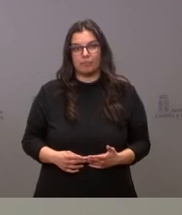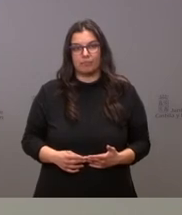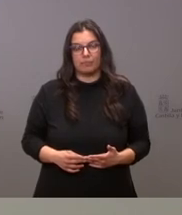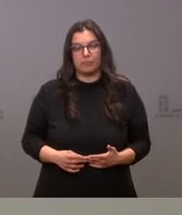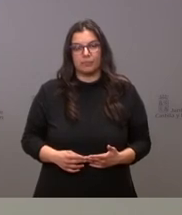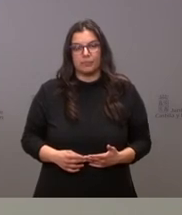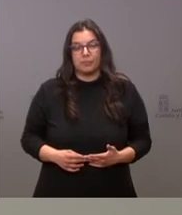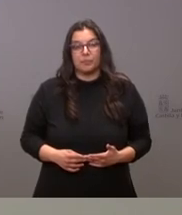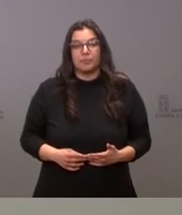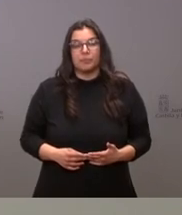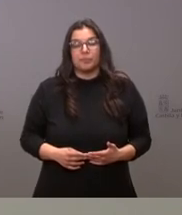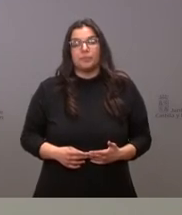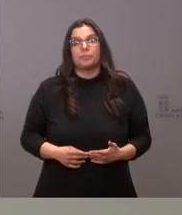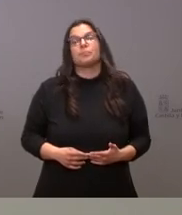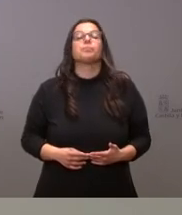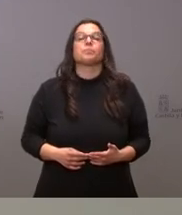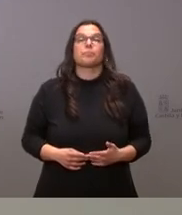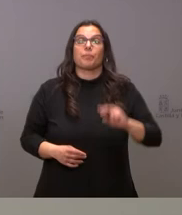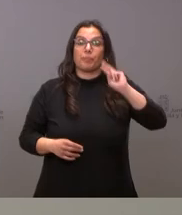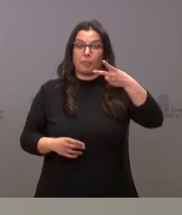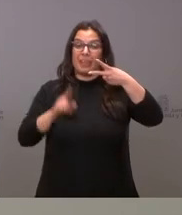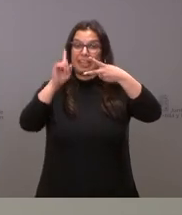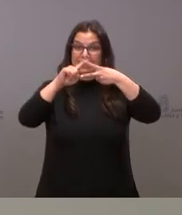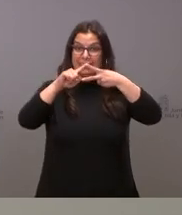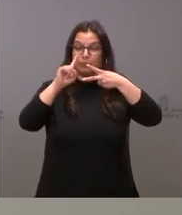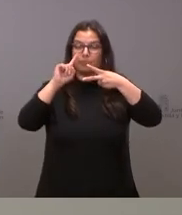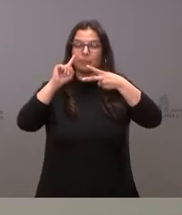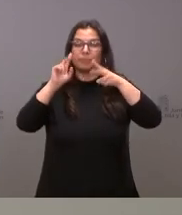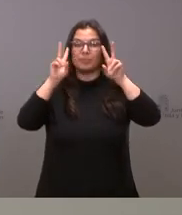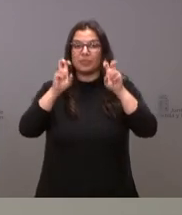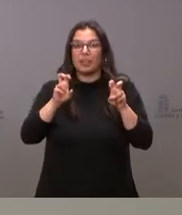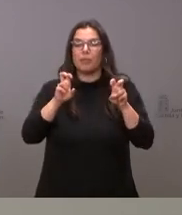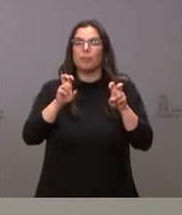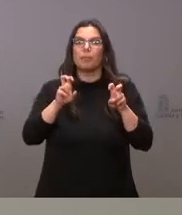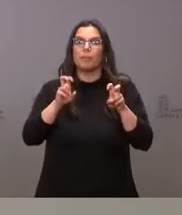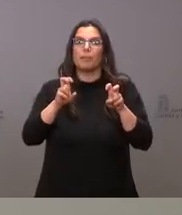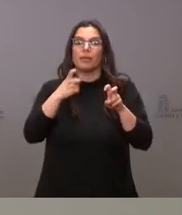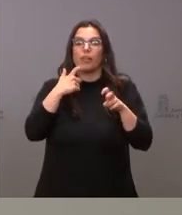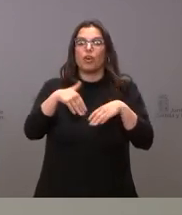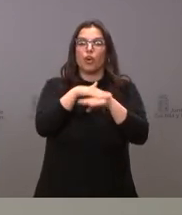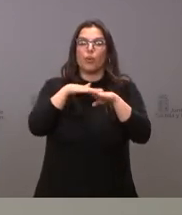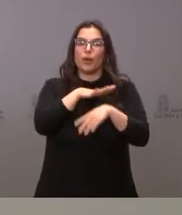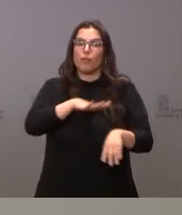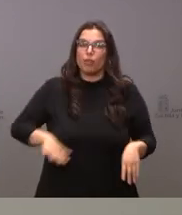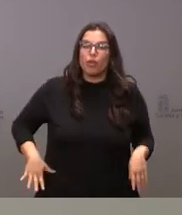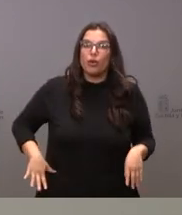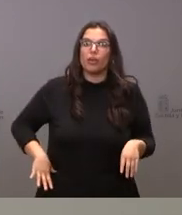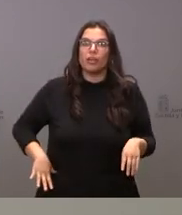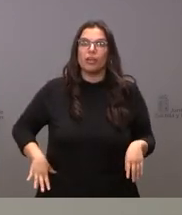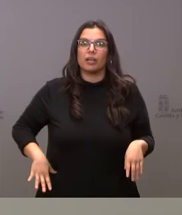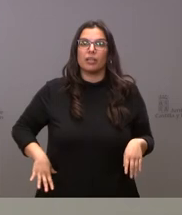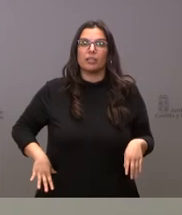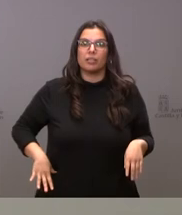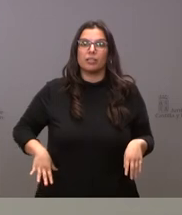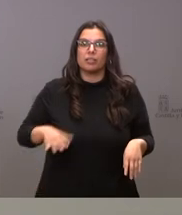pues sobre los dos aspectos que usted plantea la primera es plantea usted si el hecho de estar un gobierno en funciones podría poner en